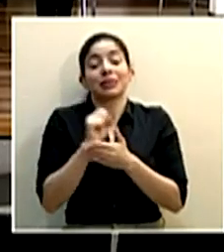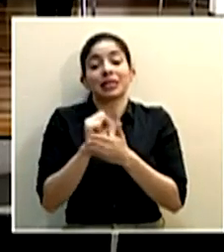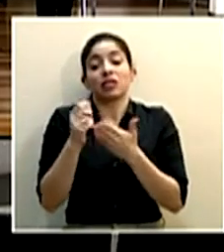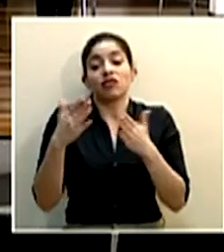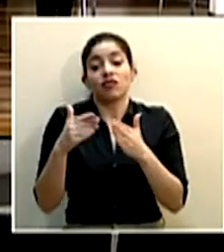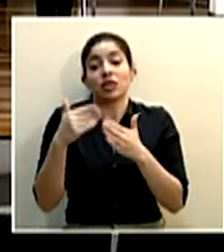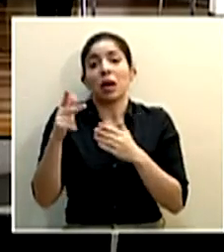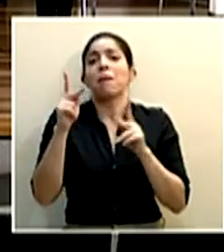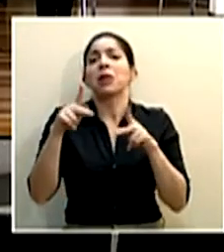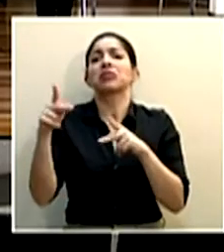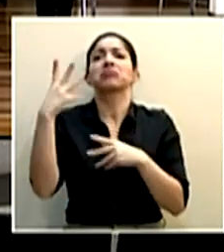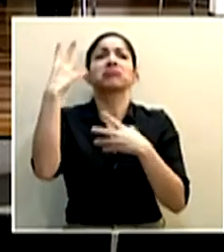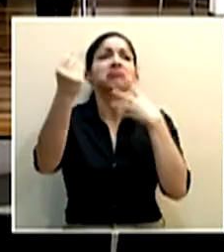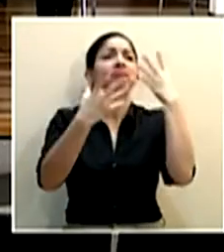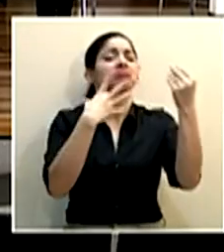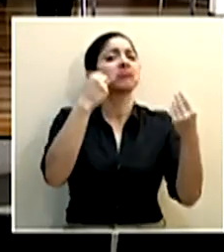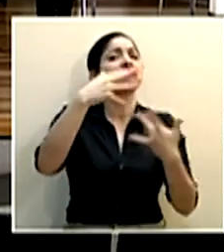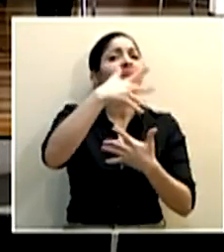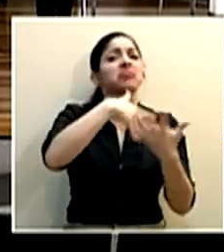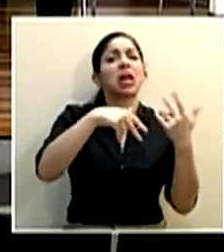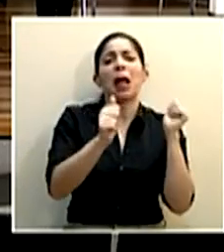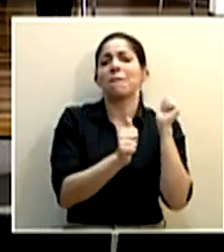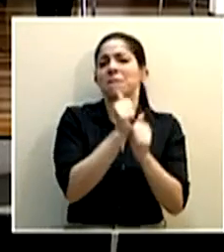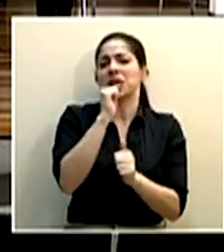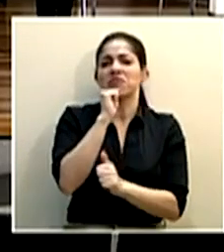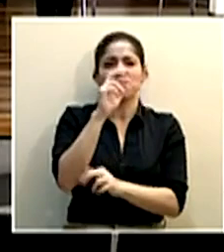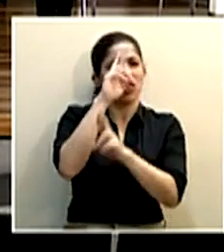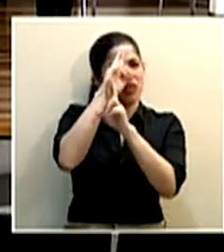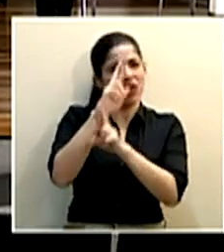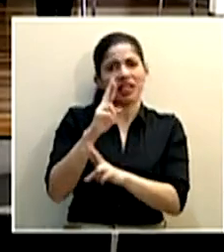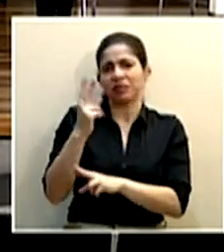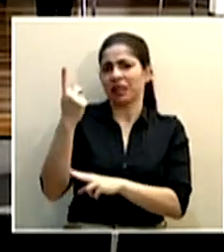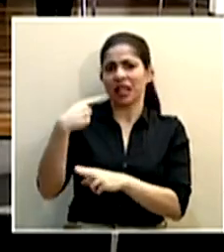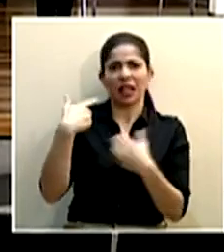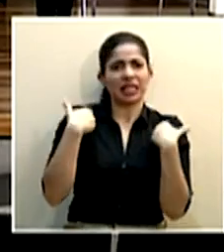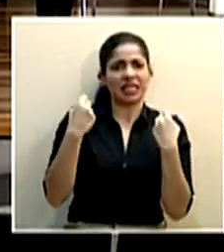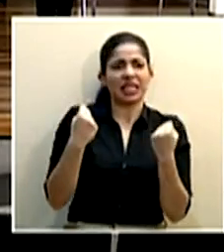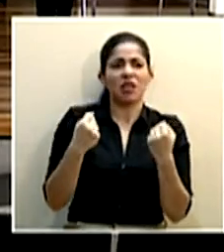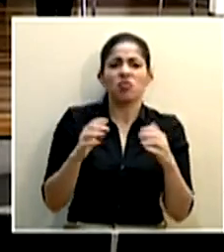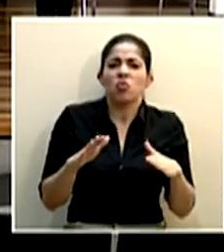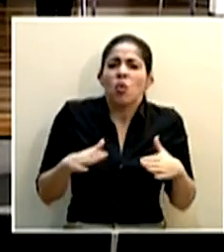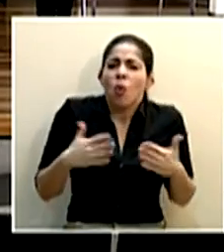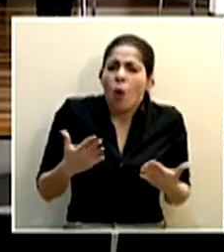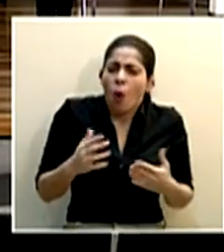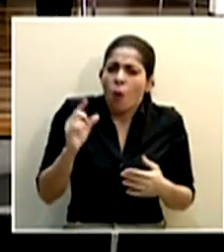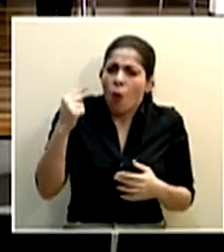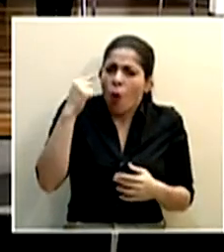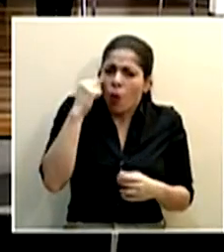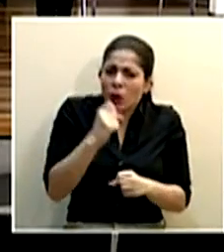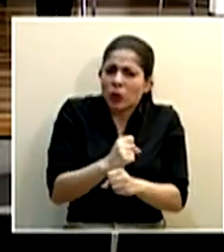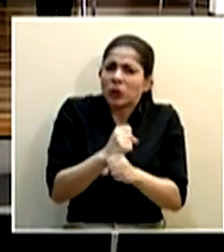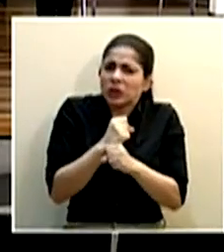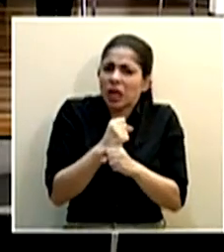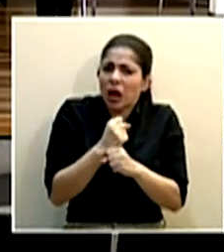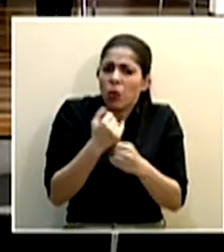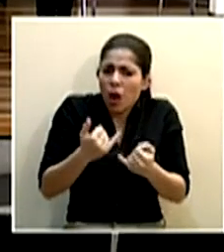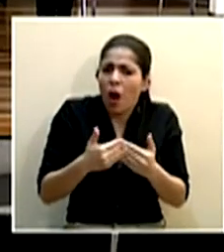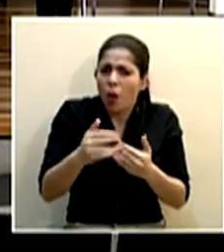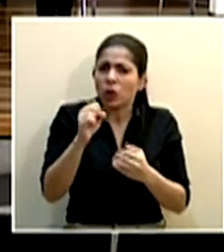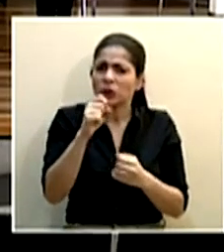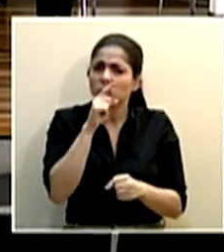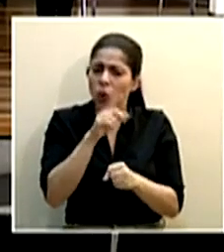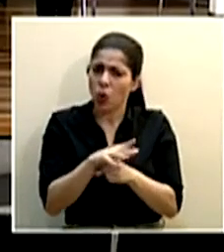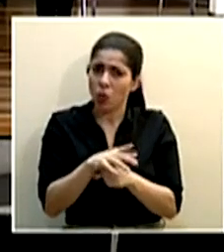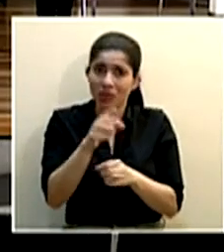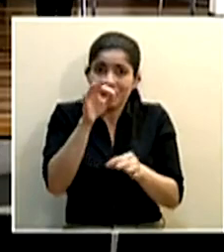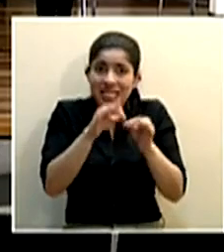salido como si nada y muchos no han respetado las directrices que garantiza el gobierno que ahora se va a cumplir basta